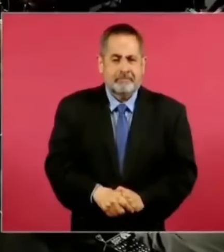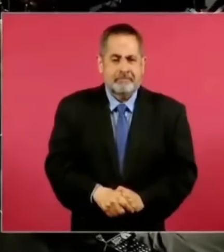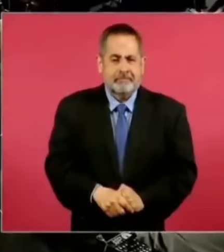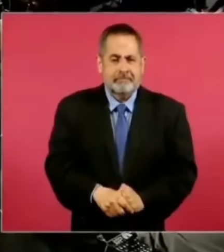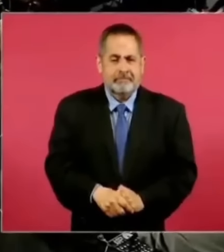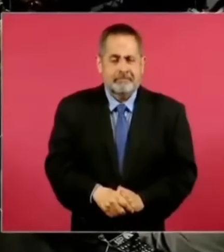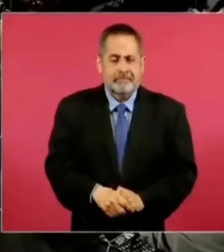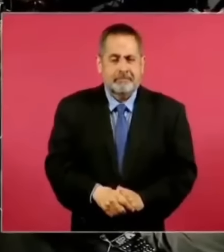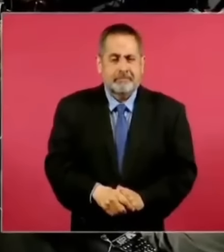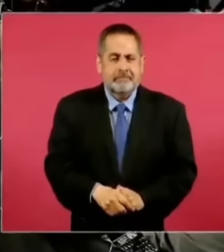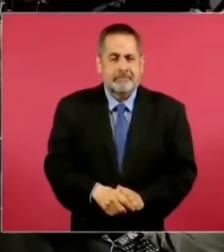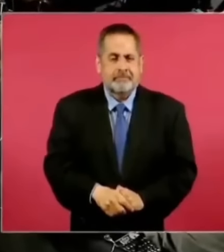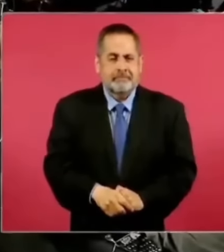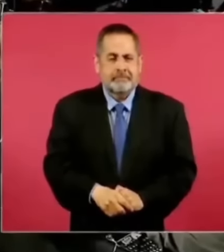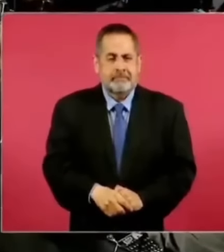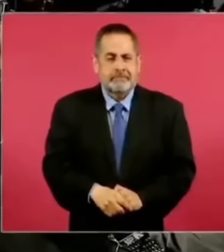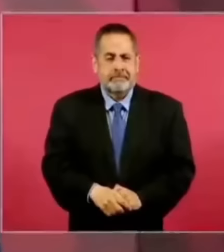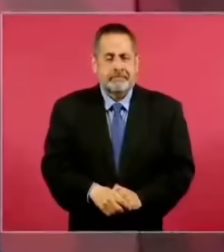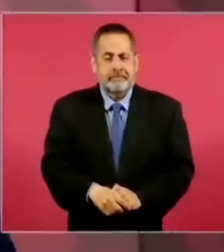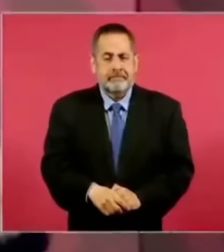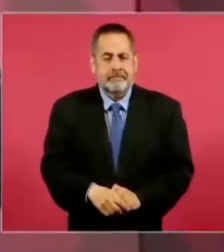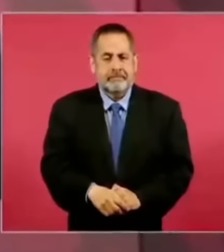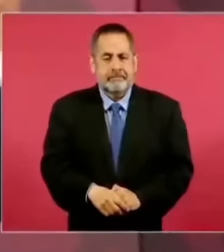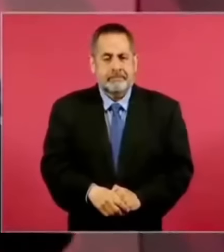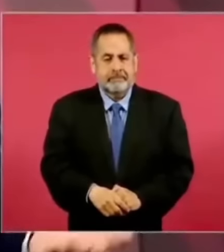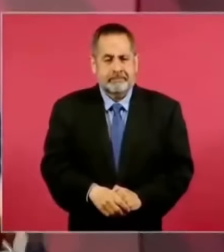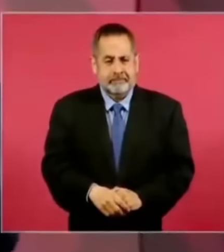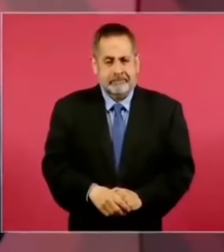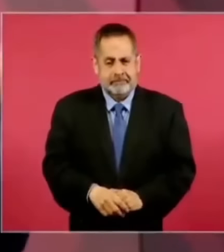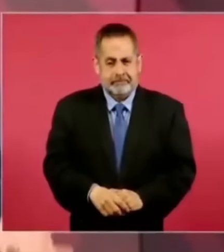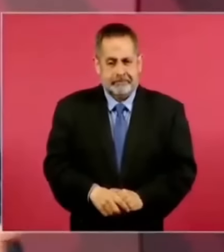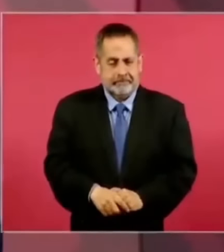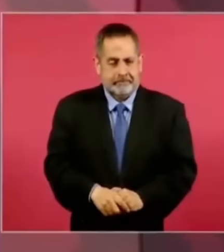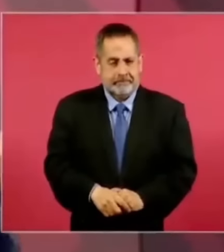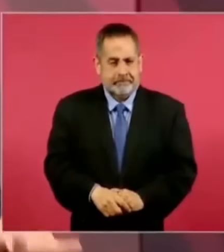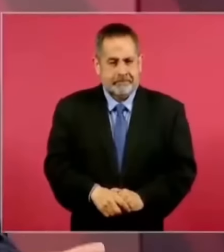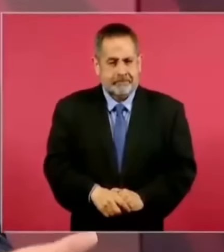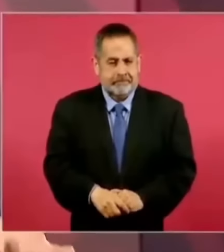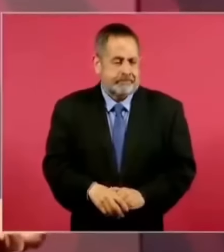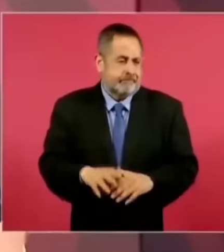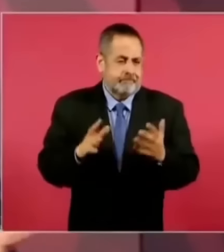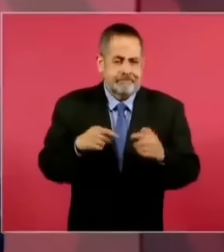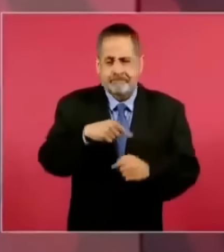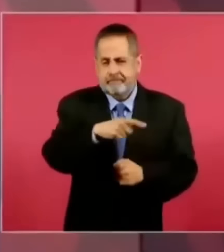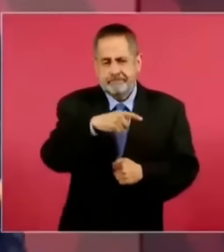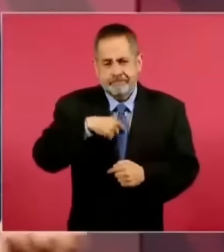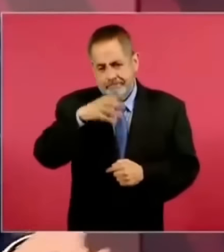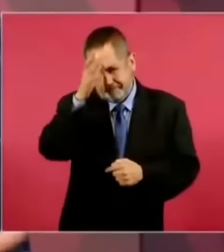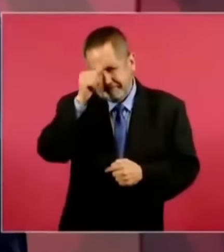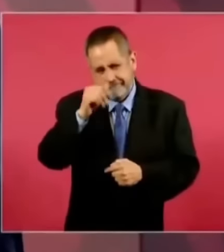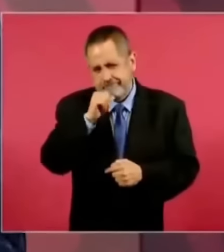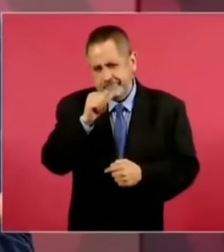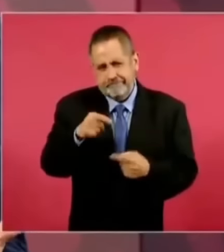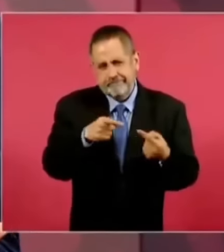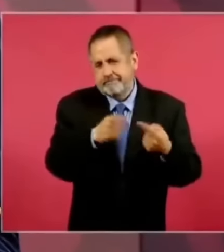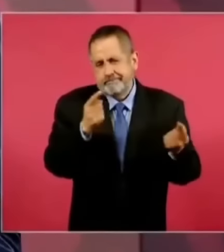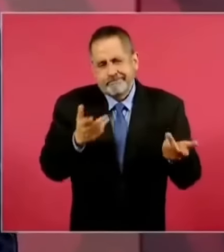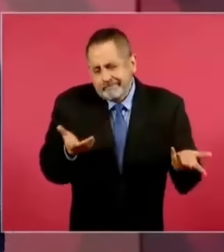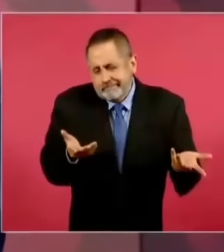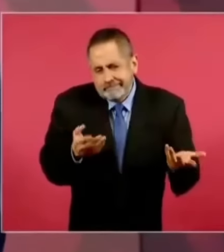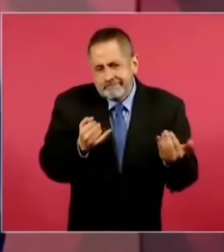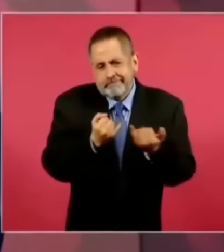es que no coincidimos porque, por ejemplo,